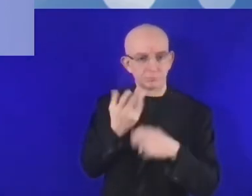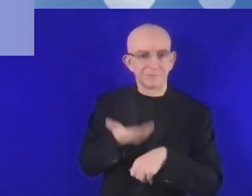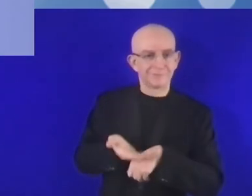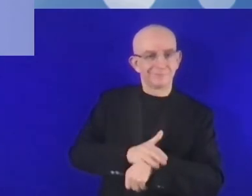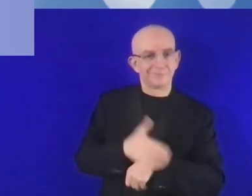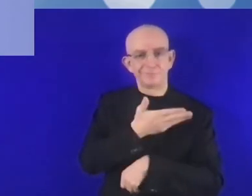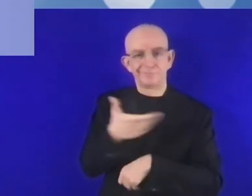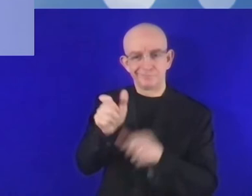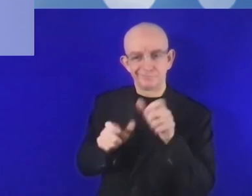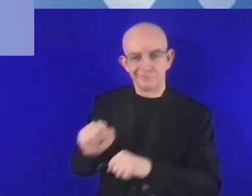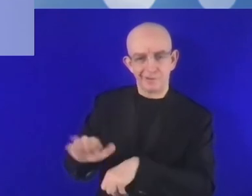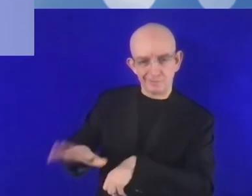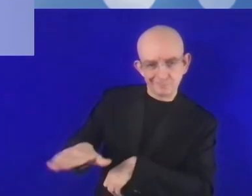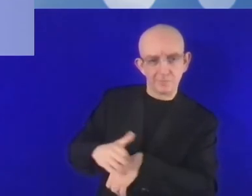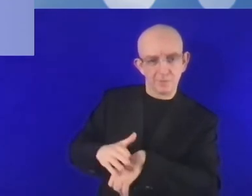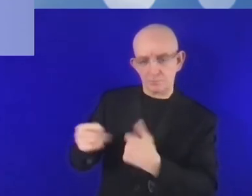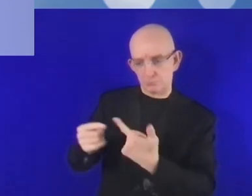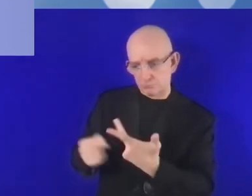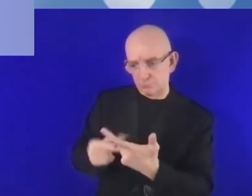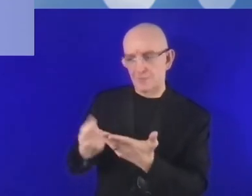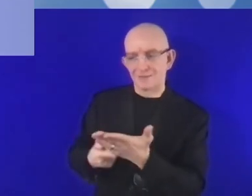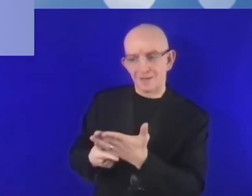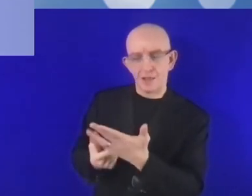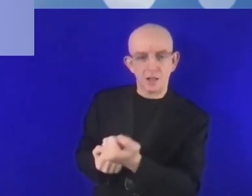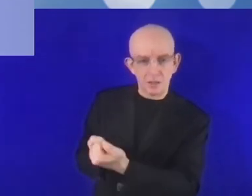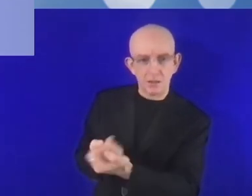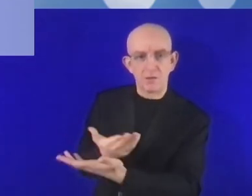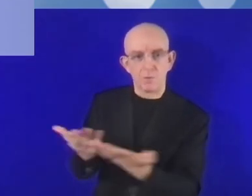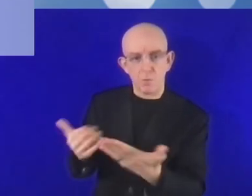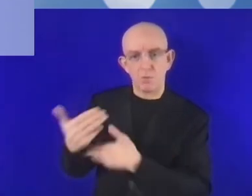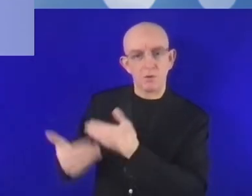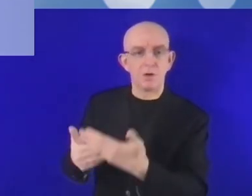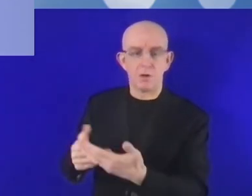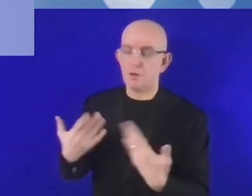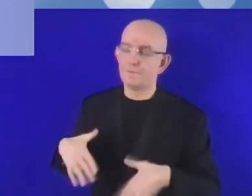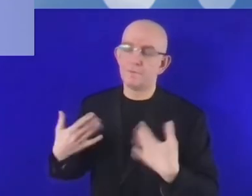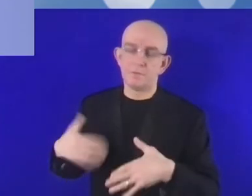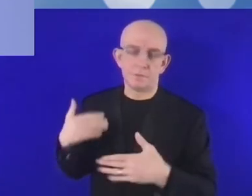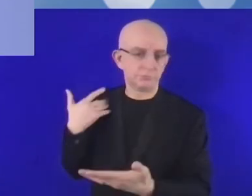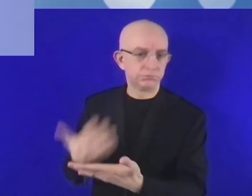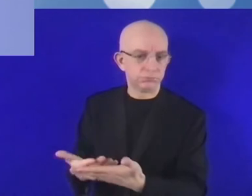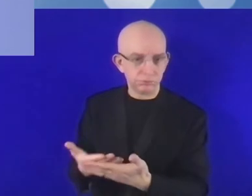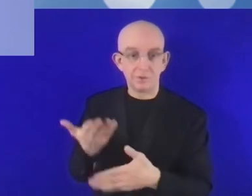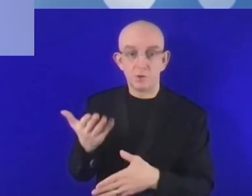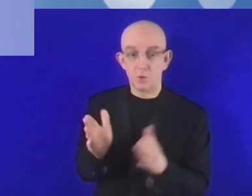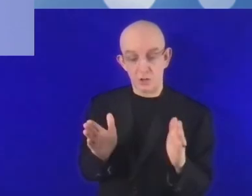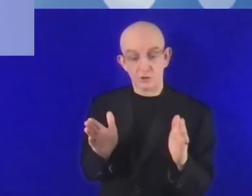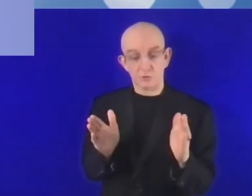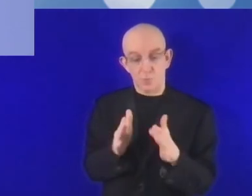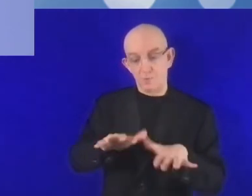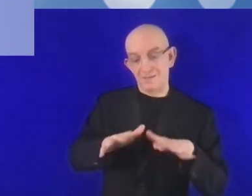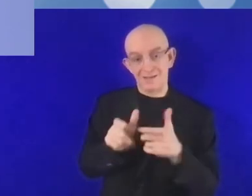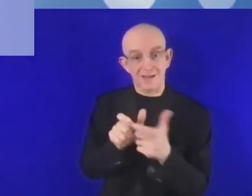momento de la financiación de sus proyectos. Tenemos una amplia experiencia